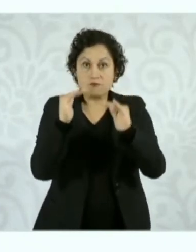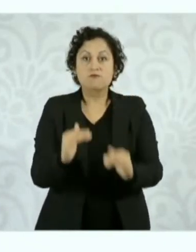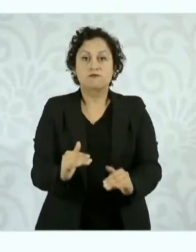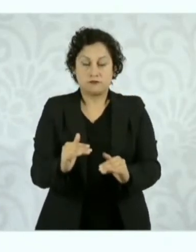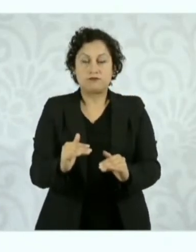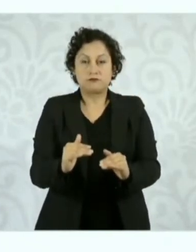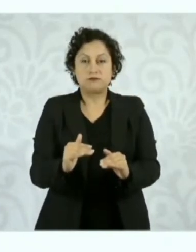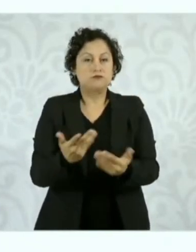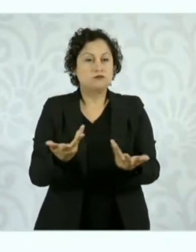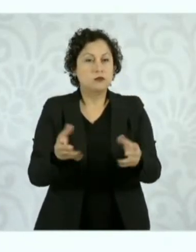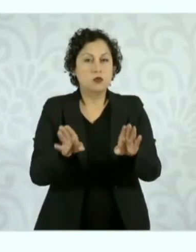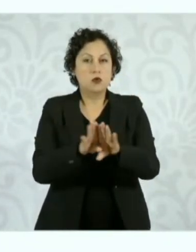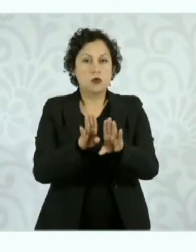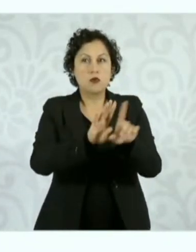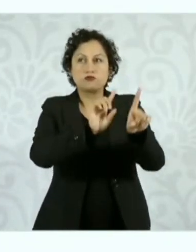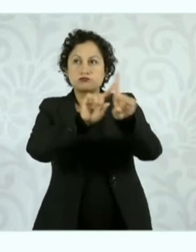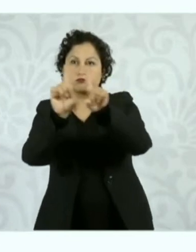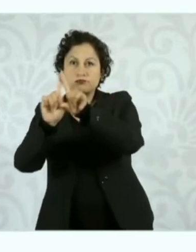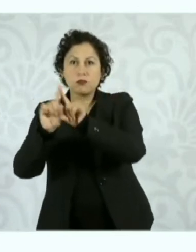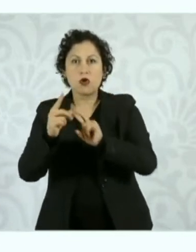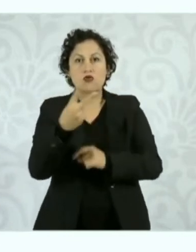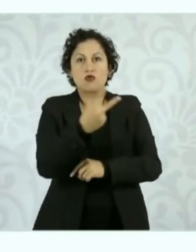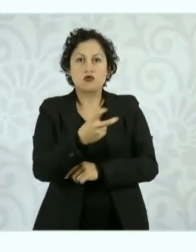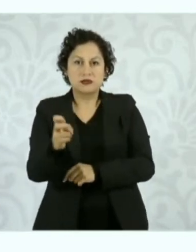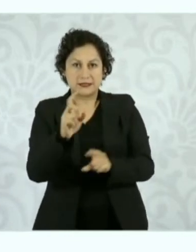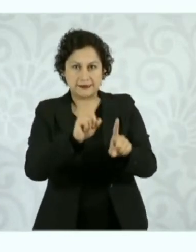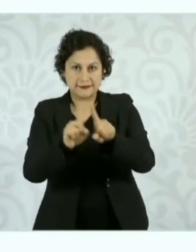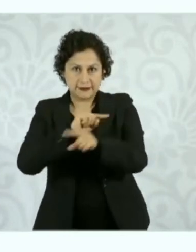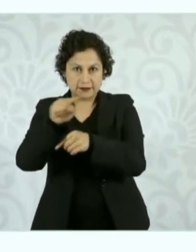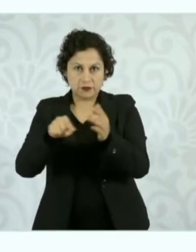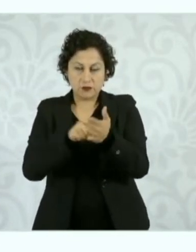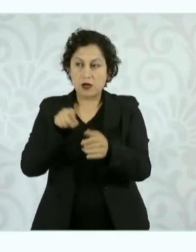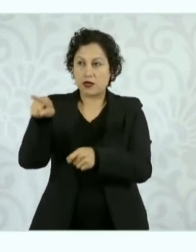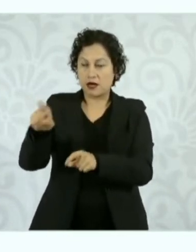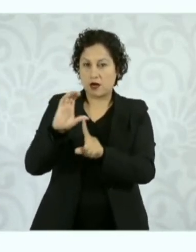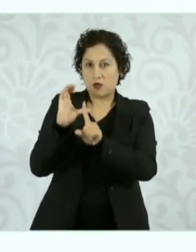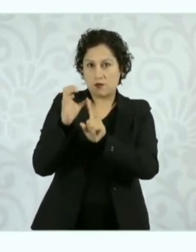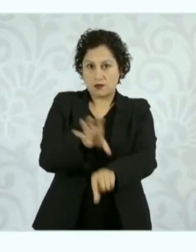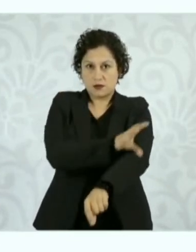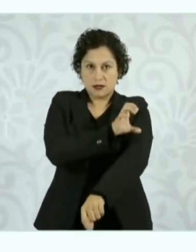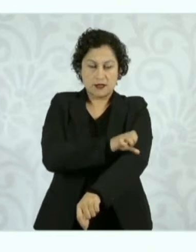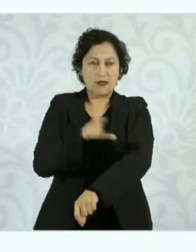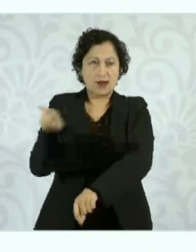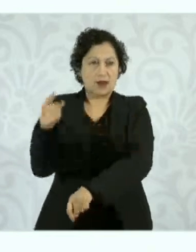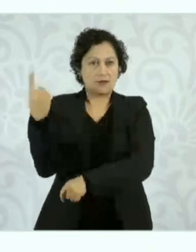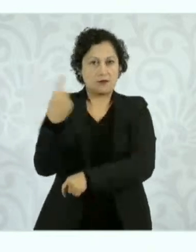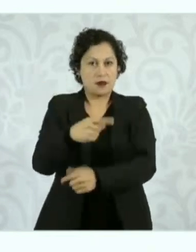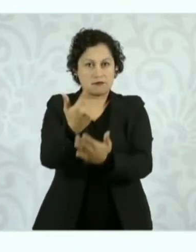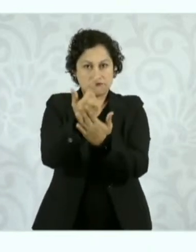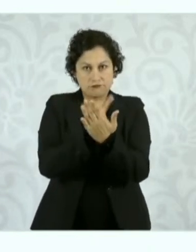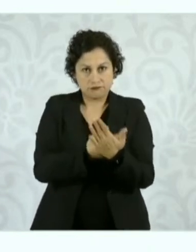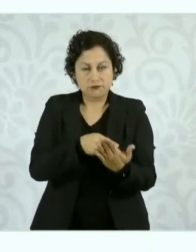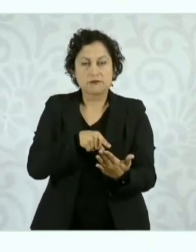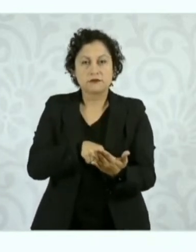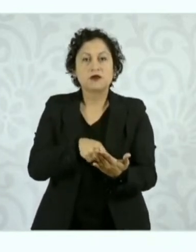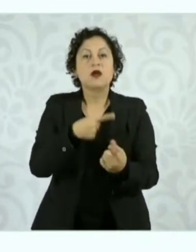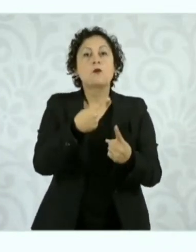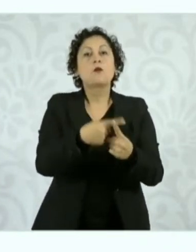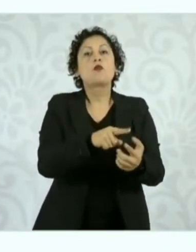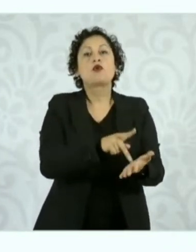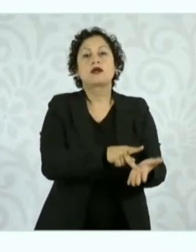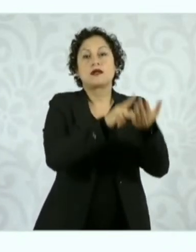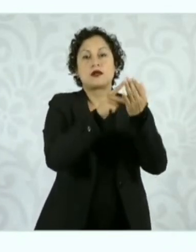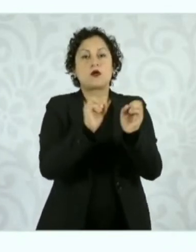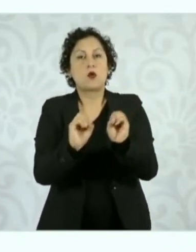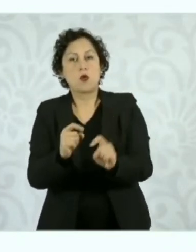regiones determinadas por la Comisión Reguladora de Energía, tanto por kilo como por litro. De